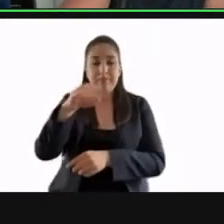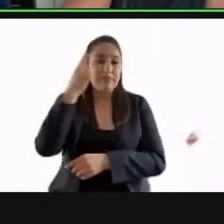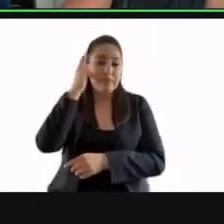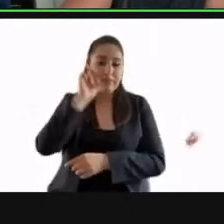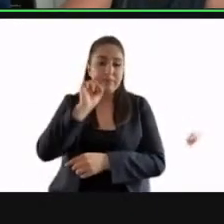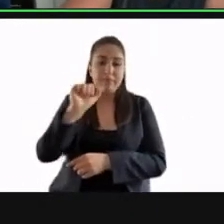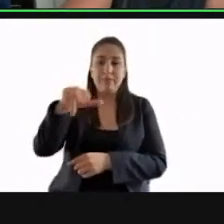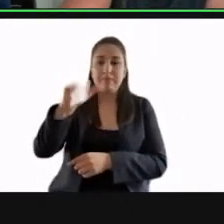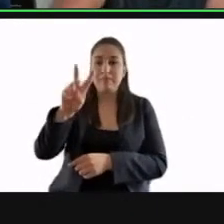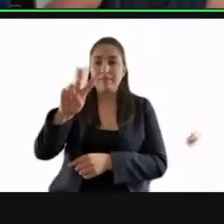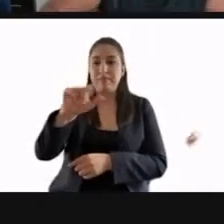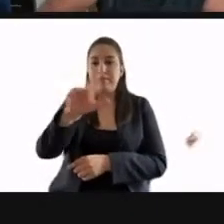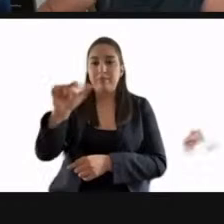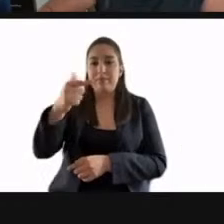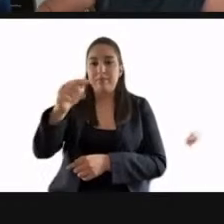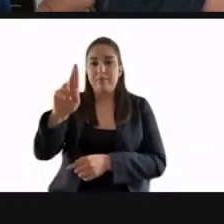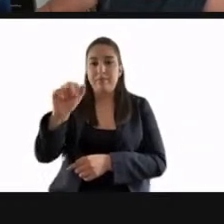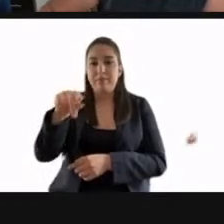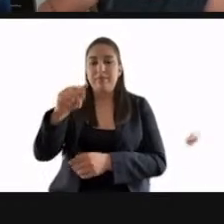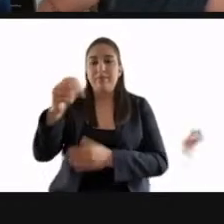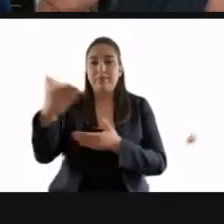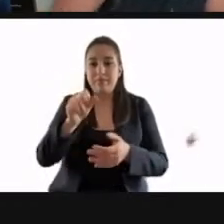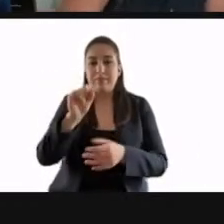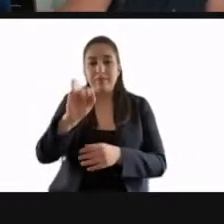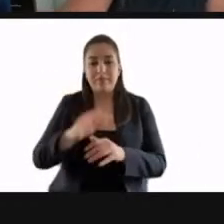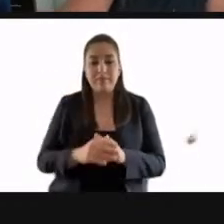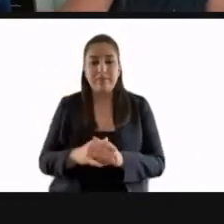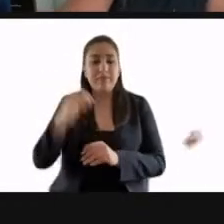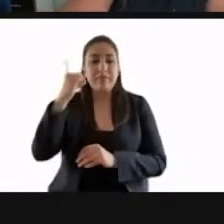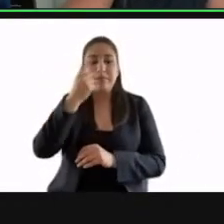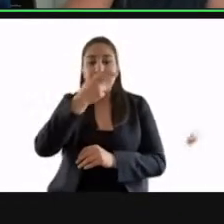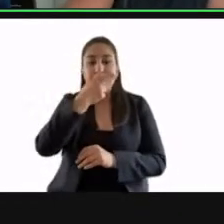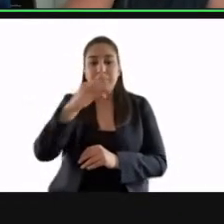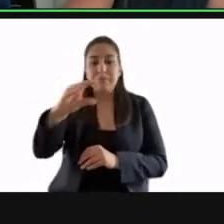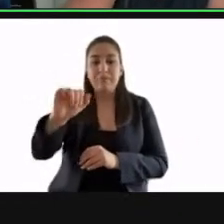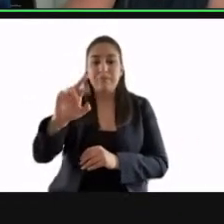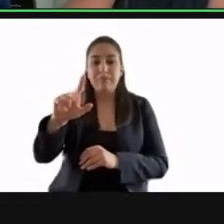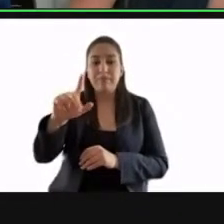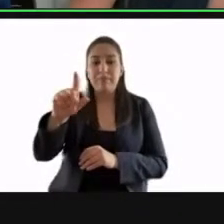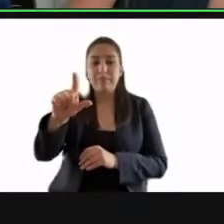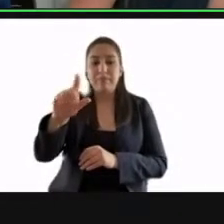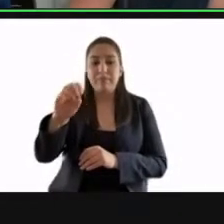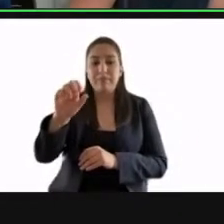Villazana. Presente. Diputado Carlos Joaquín Fernández Tinoco.